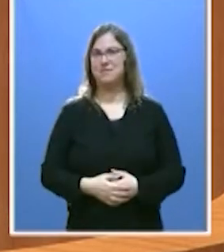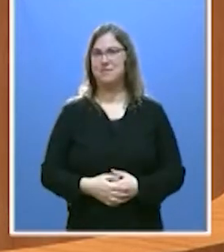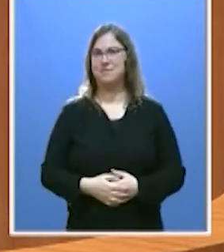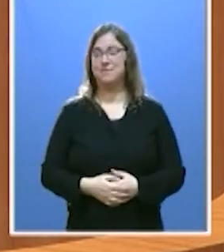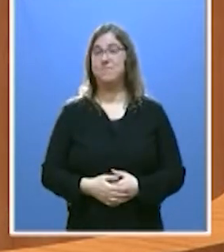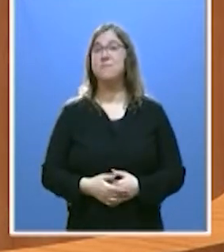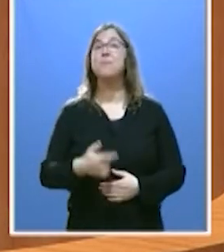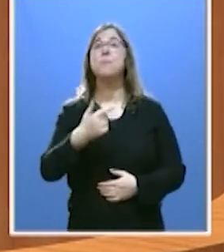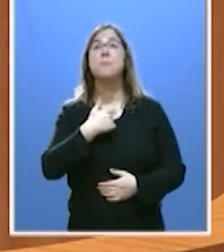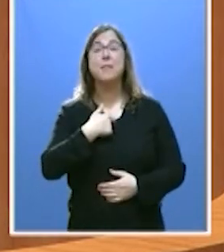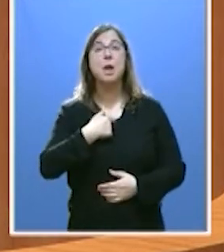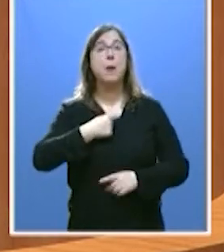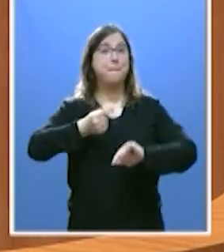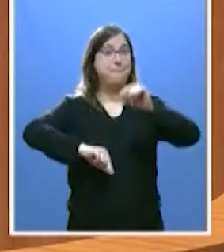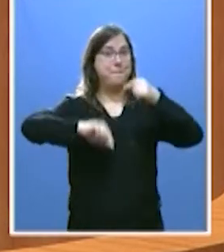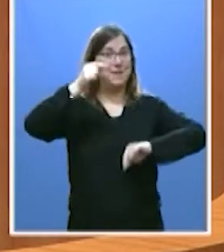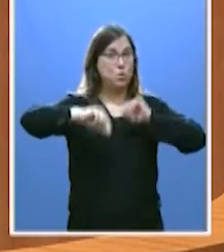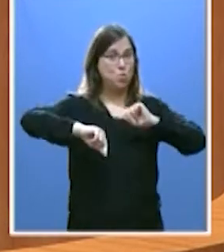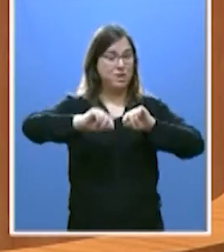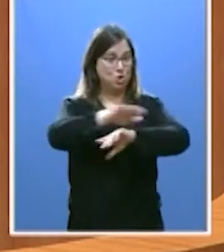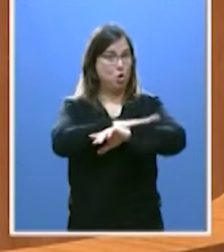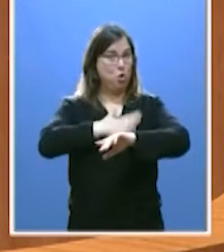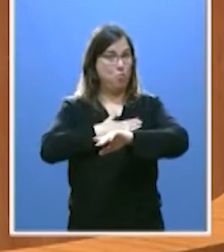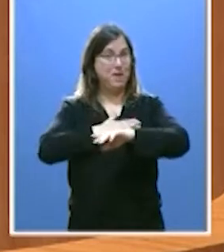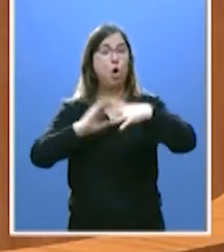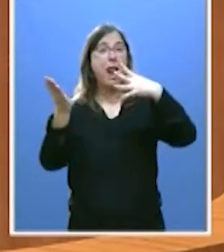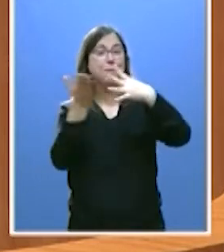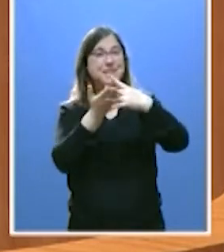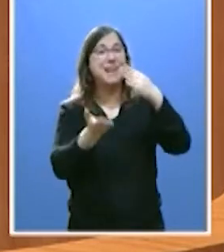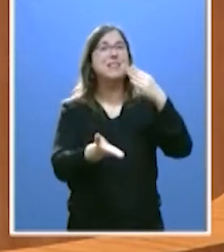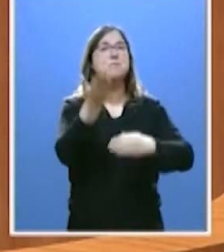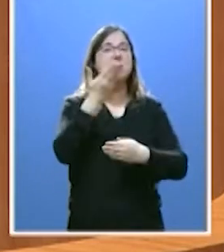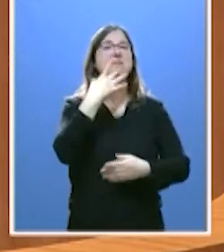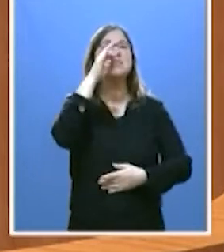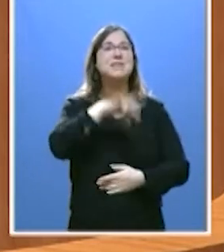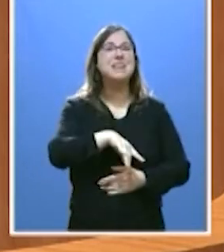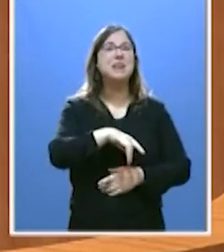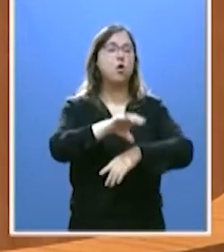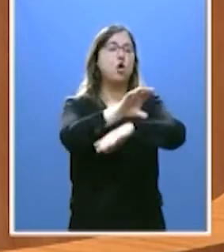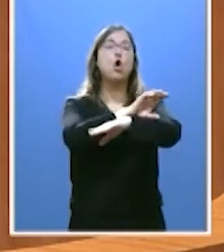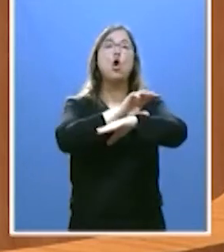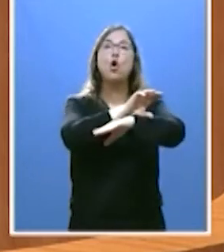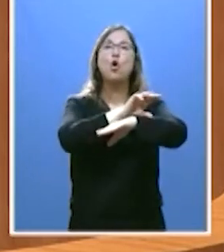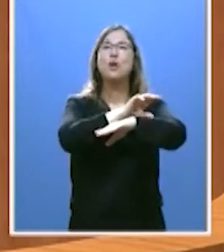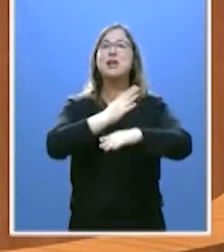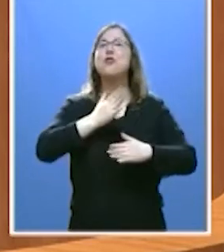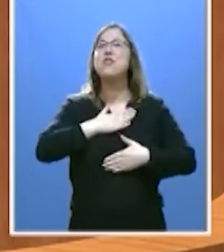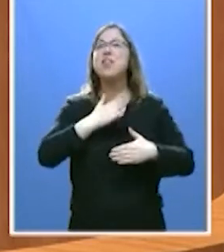más de la mitad del presupuesto de este gobierno está gestionado por los consejeros designados por Ciudadanos.